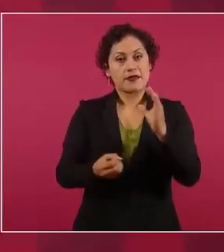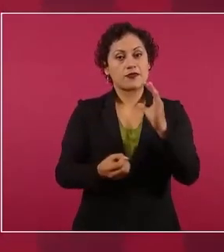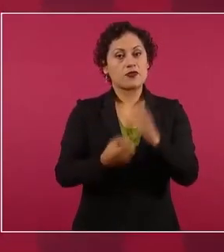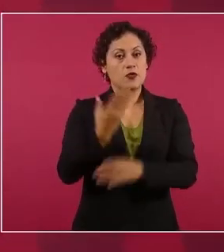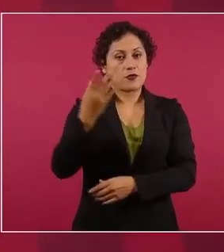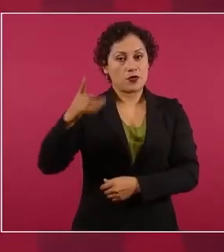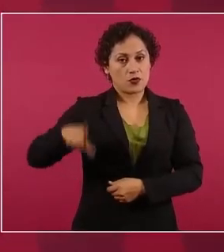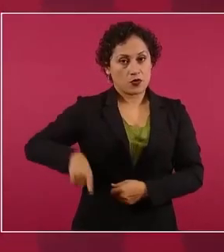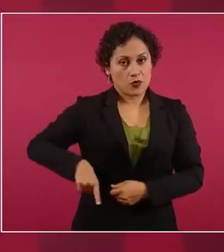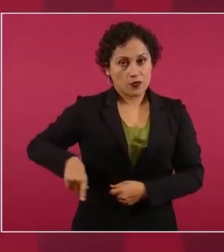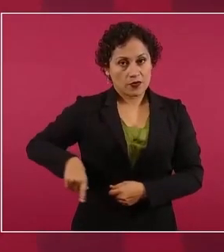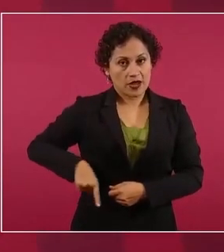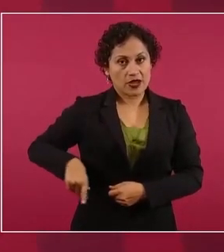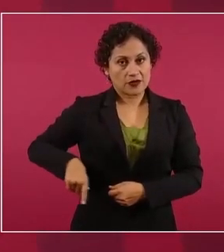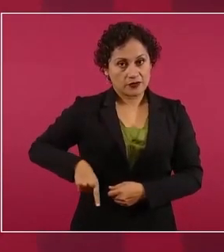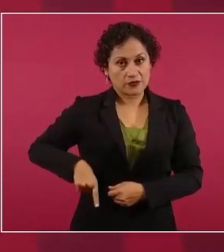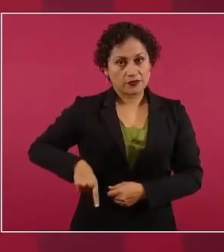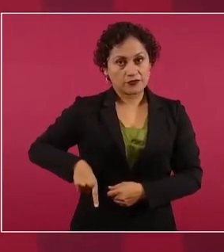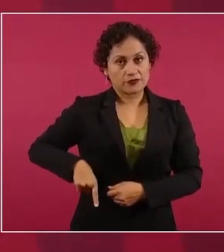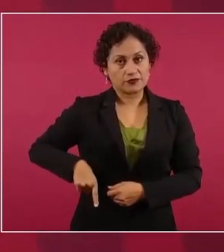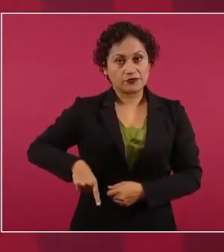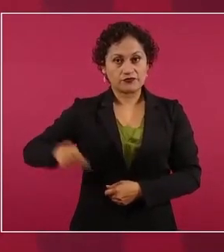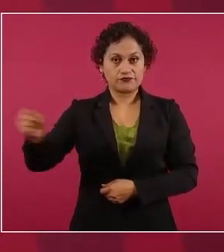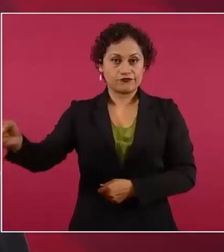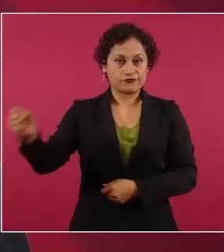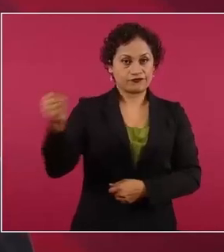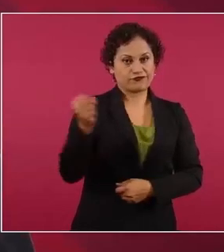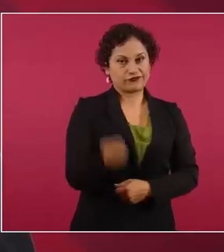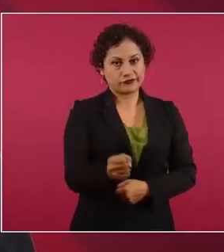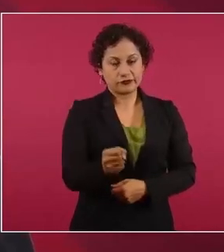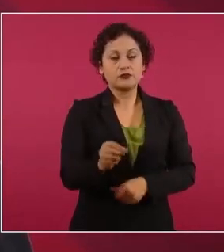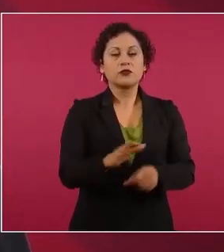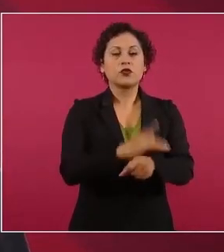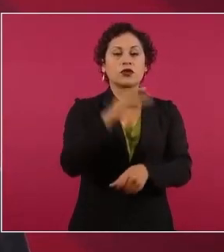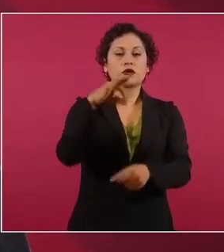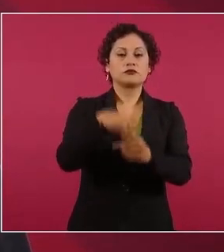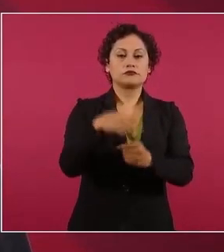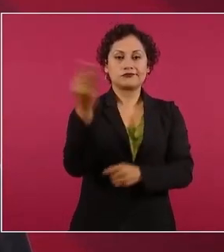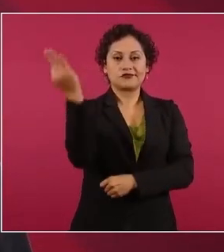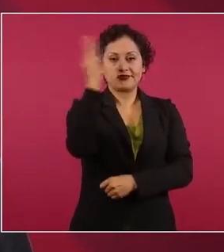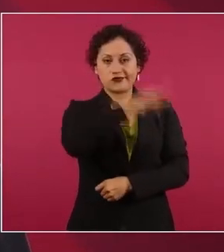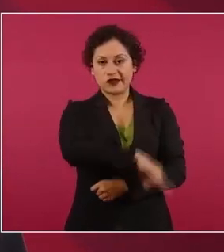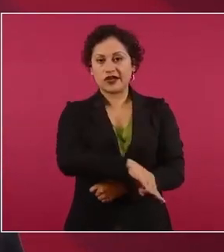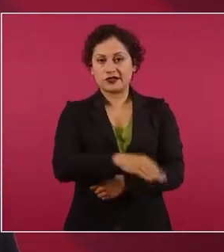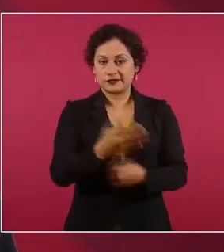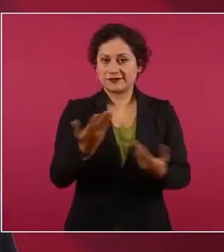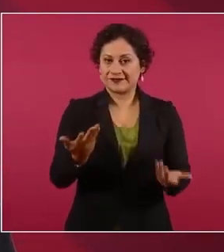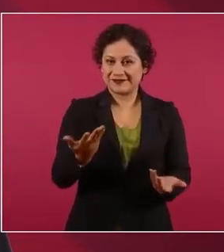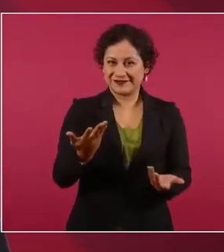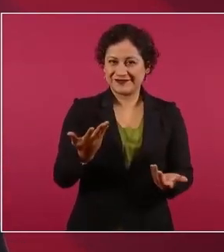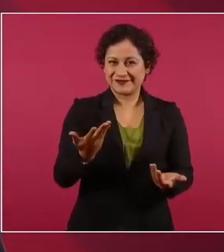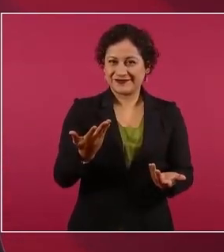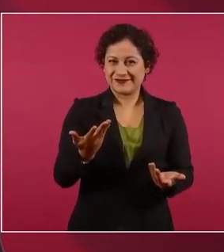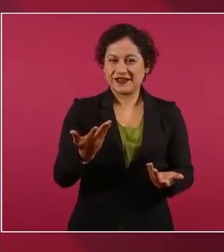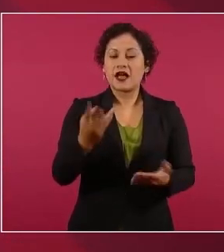es impuesto por un fraude en el 2006